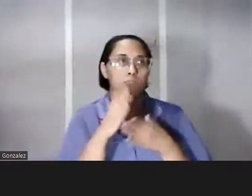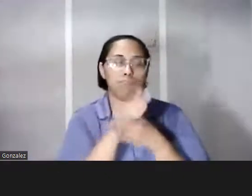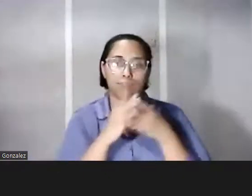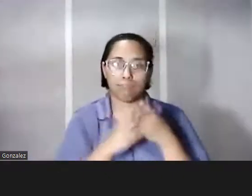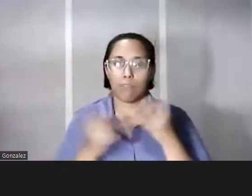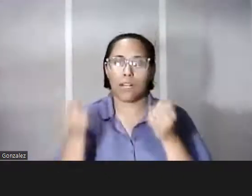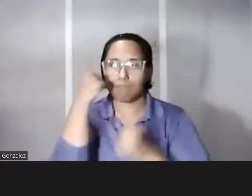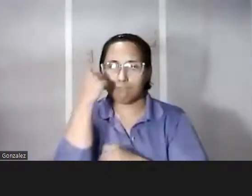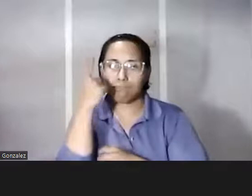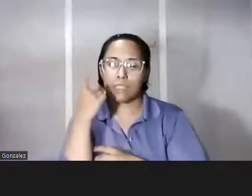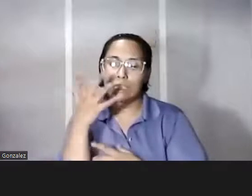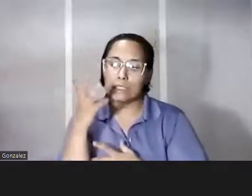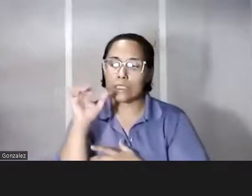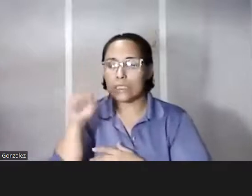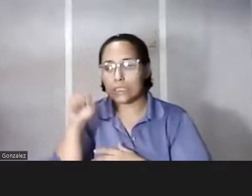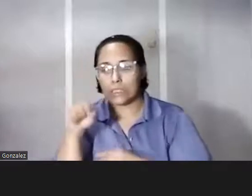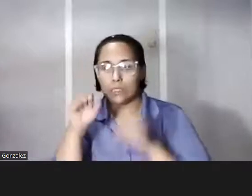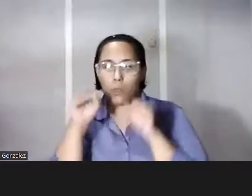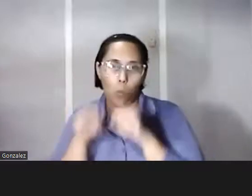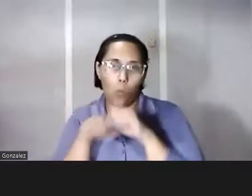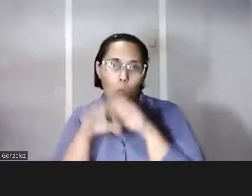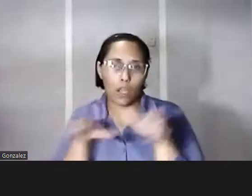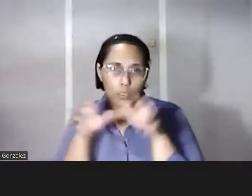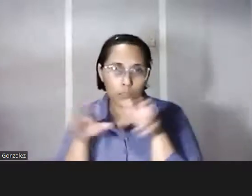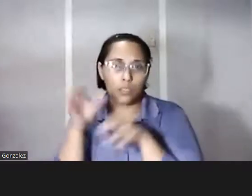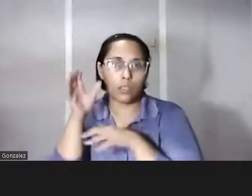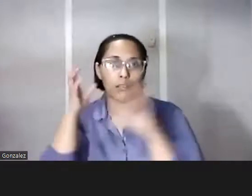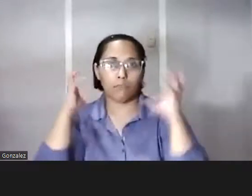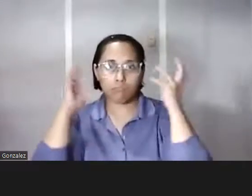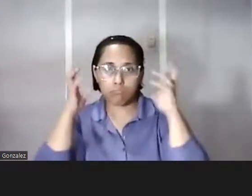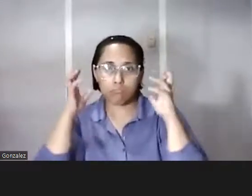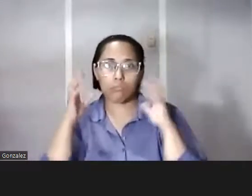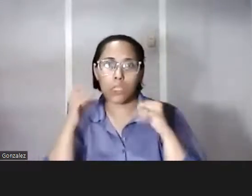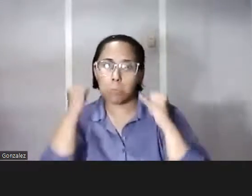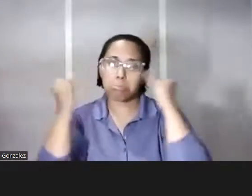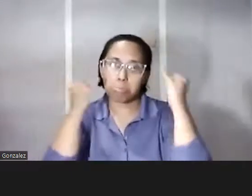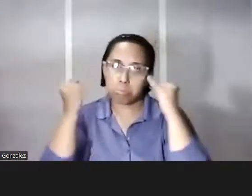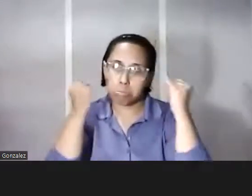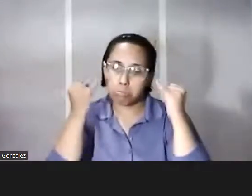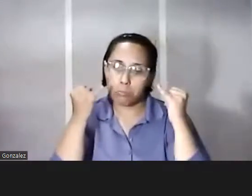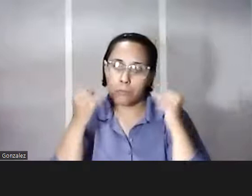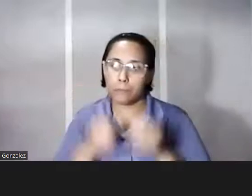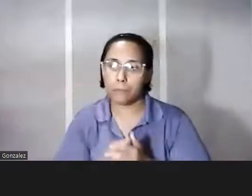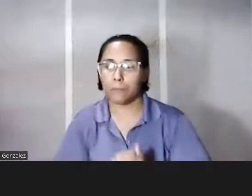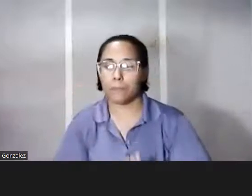de ver de hacer el radiodifusor ideal el locutor ideal